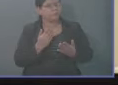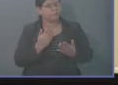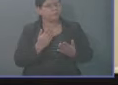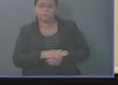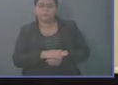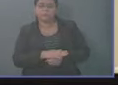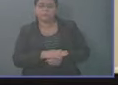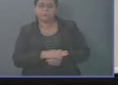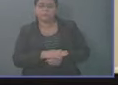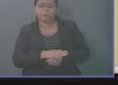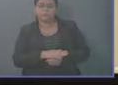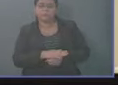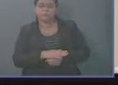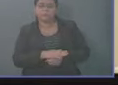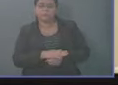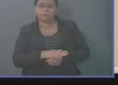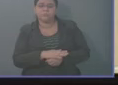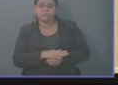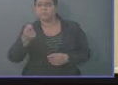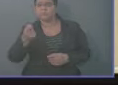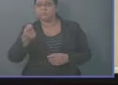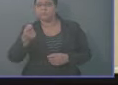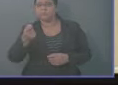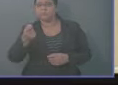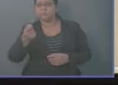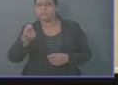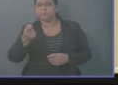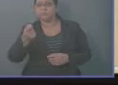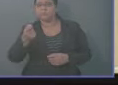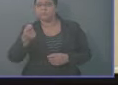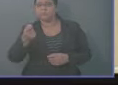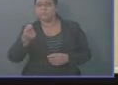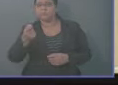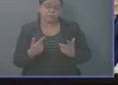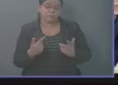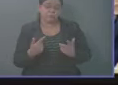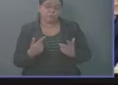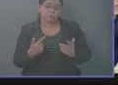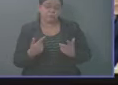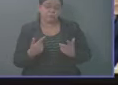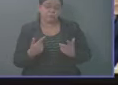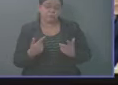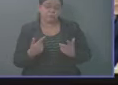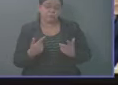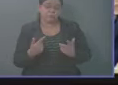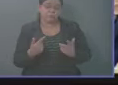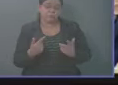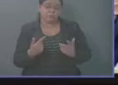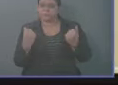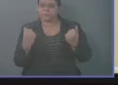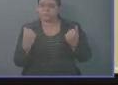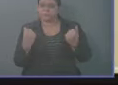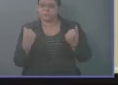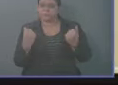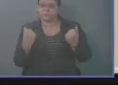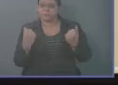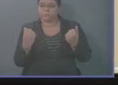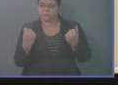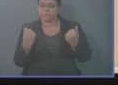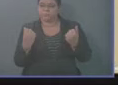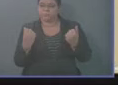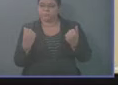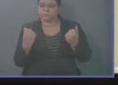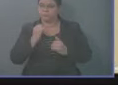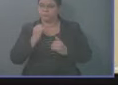corresponden para esas otras dolencias y pueden terminar con graves daños en su salud. Y